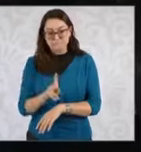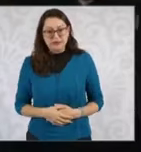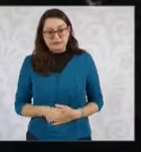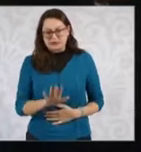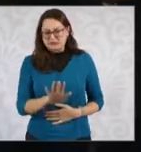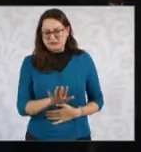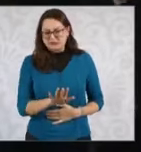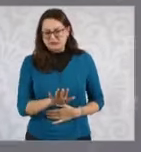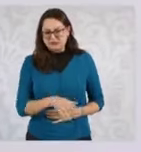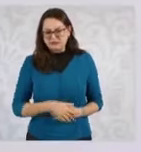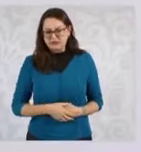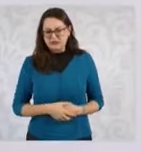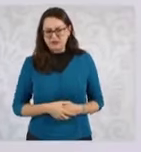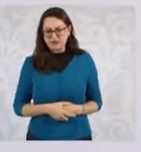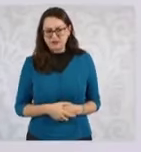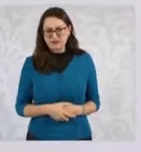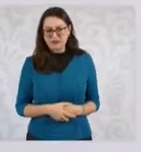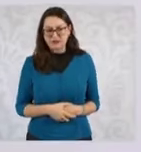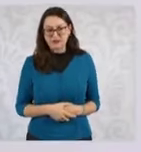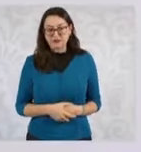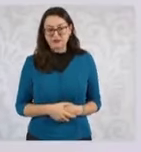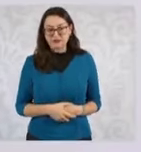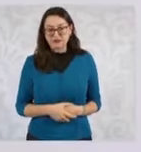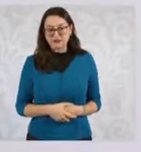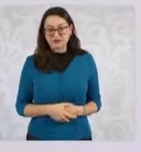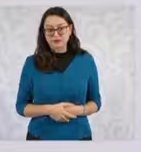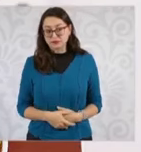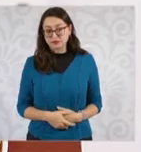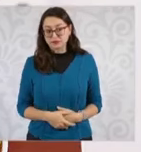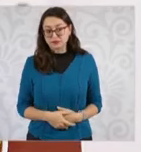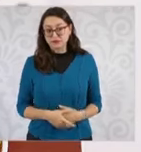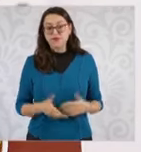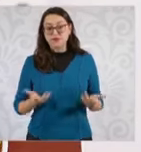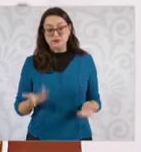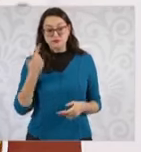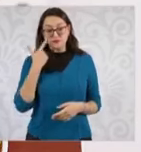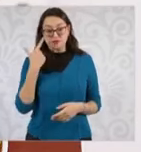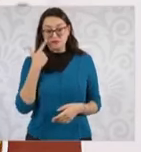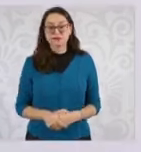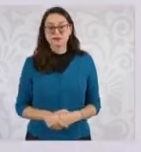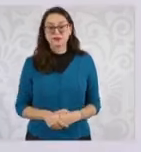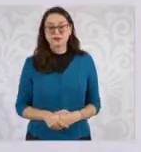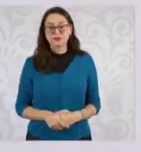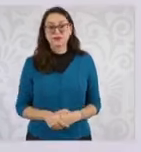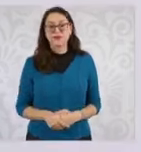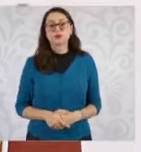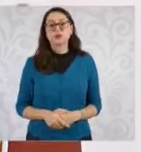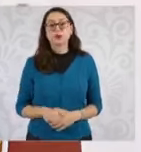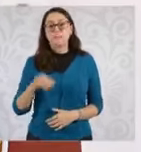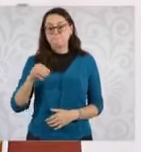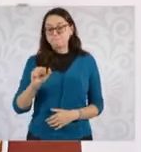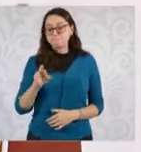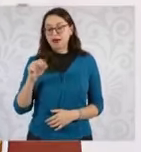olvidó algo. Nada más para que vean algunos colaboradores de la actual Administración del Poder Judicial. María Fernanda